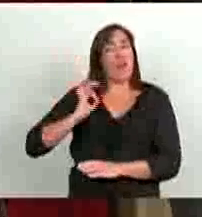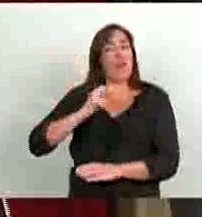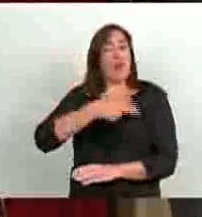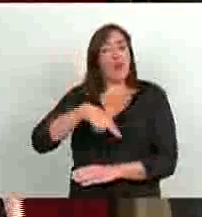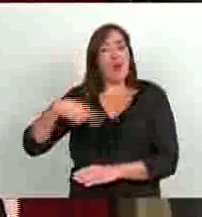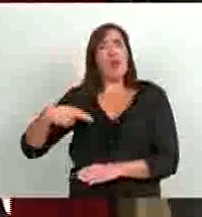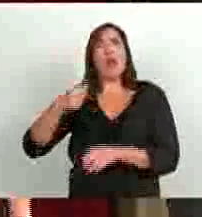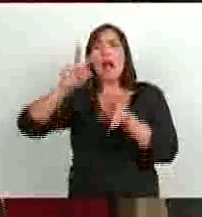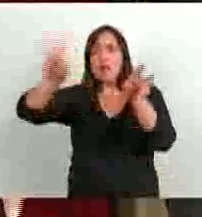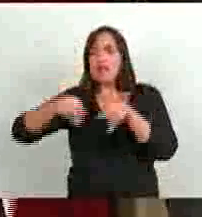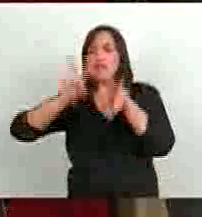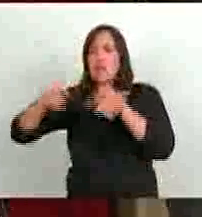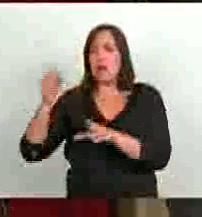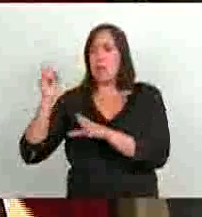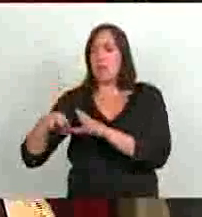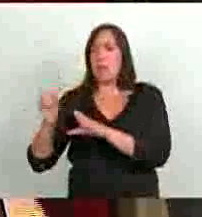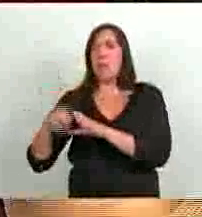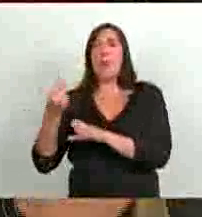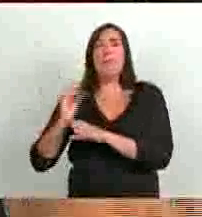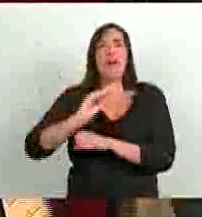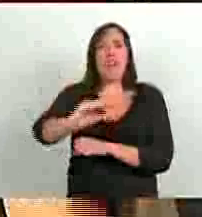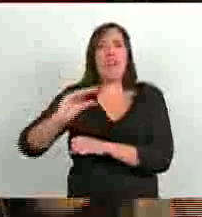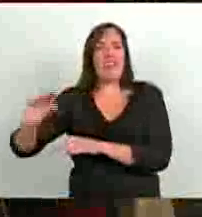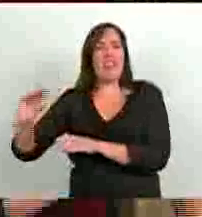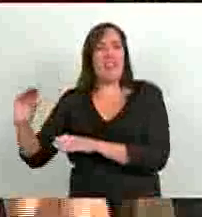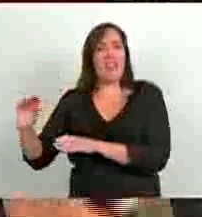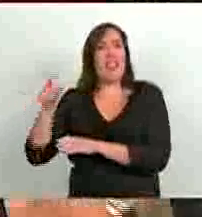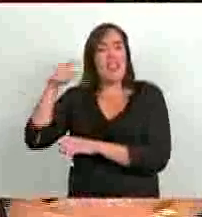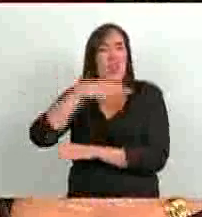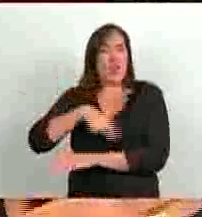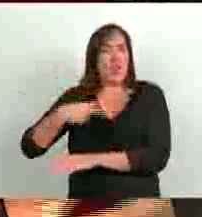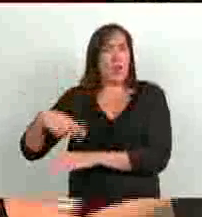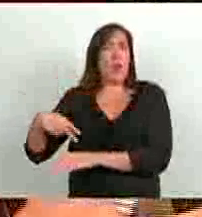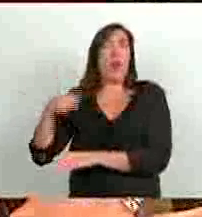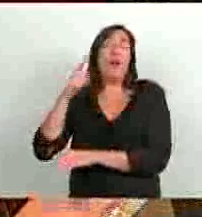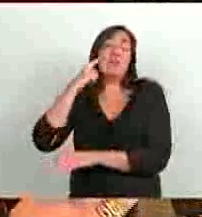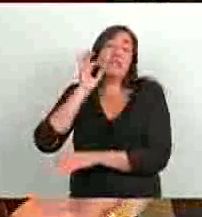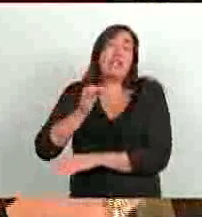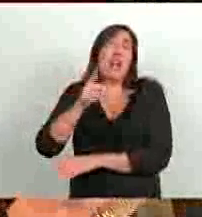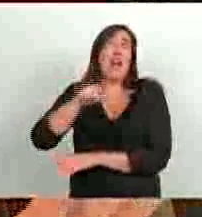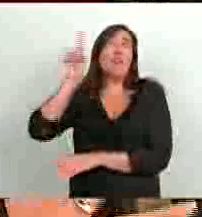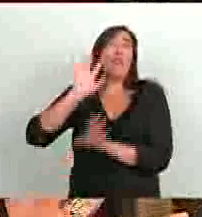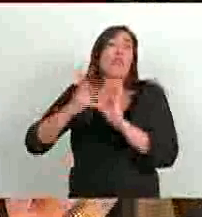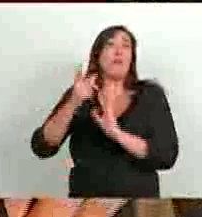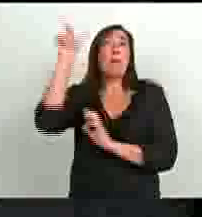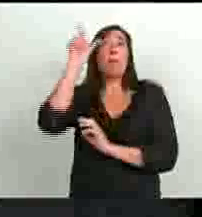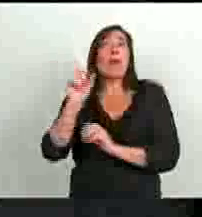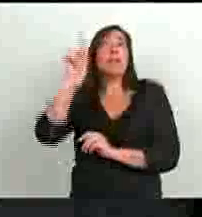constituido un fondo precisamente de carácter previsional que cubría a los noruegos, bueno, son escandinavos, tengamos también en cuenta eso,